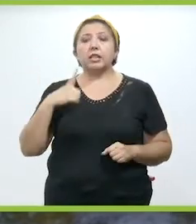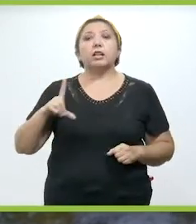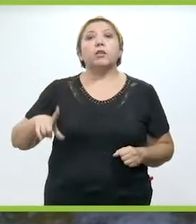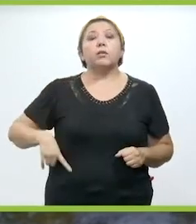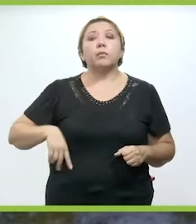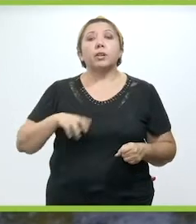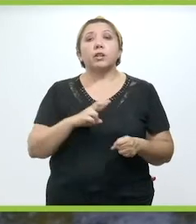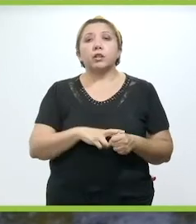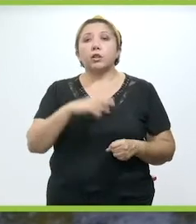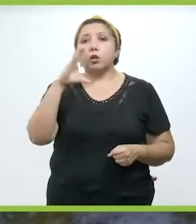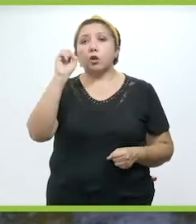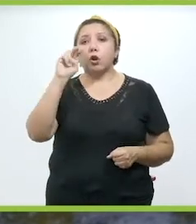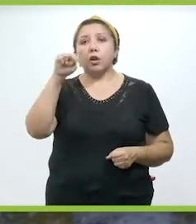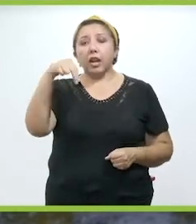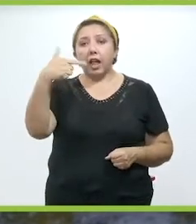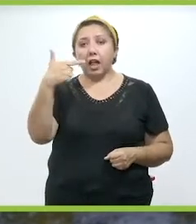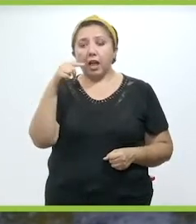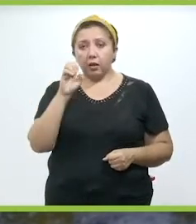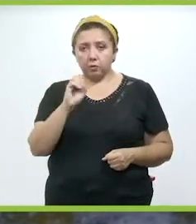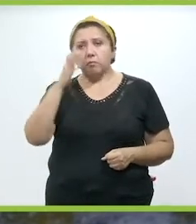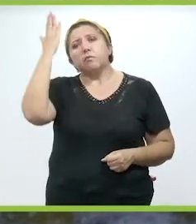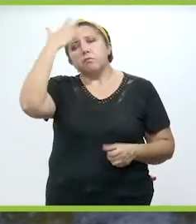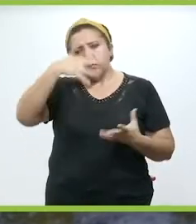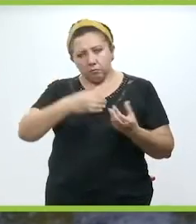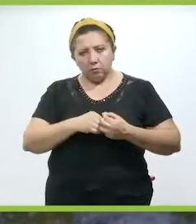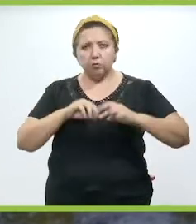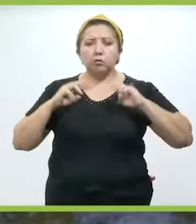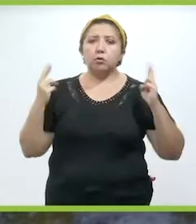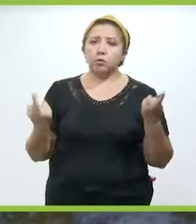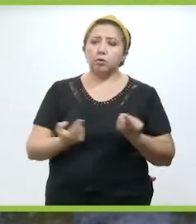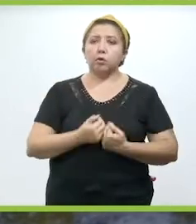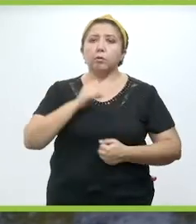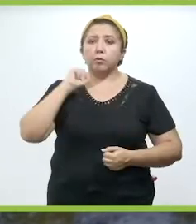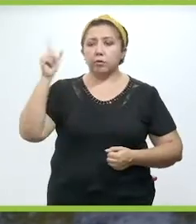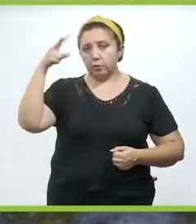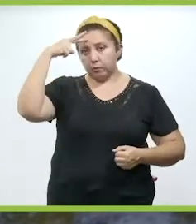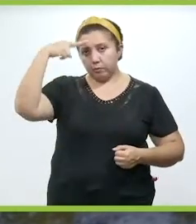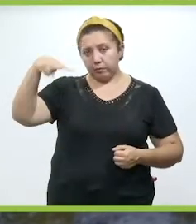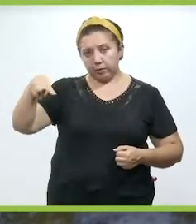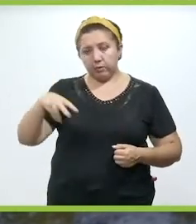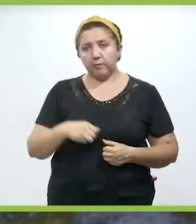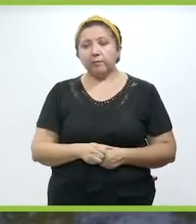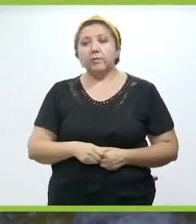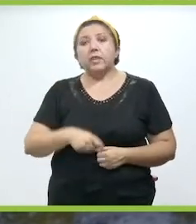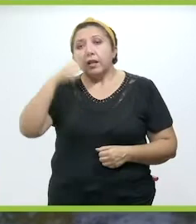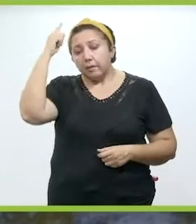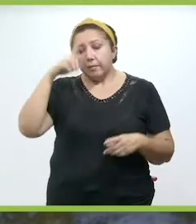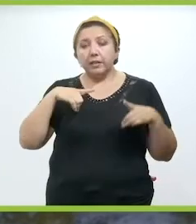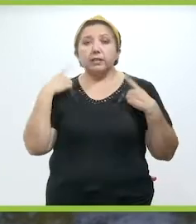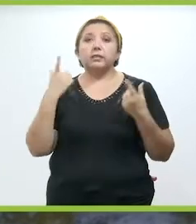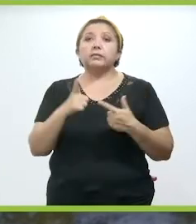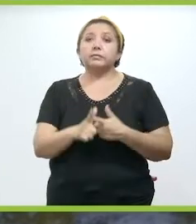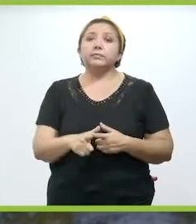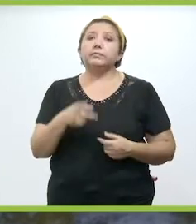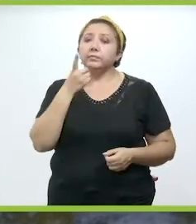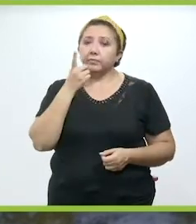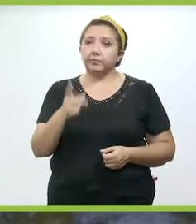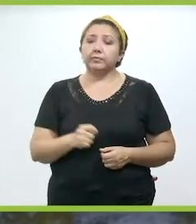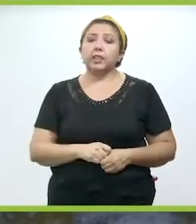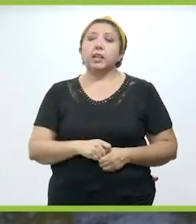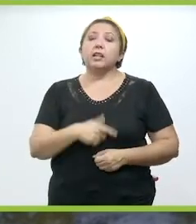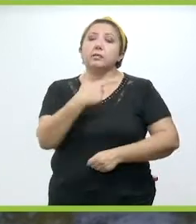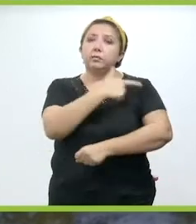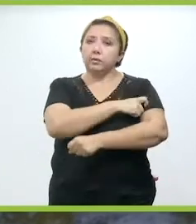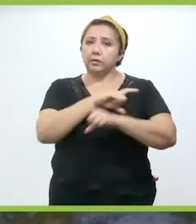de Gobernadores, la CONAGO, sabemos que ha mantenido reuniones con autoridades del gobierno federal para darle seguimiento